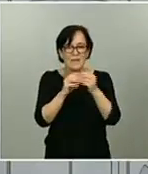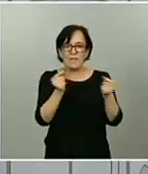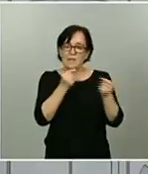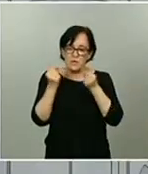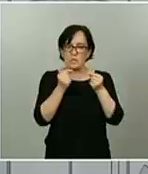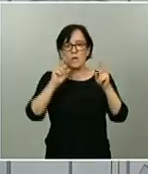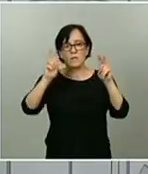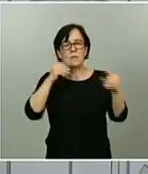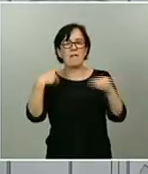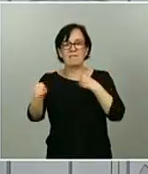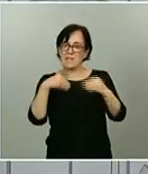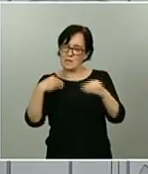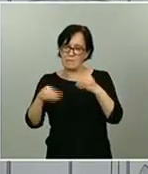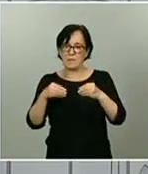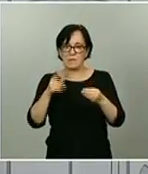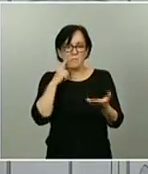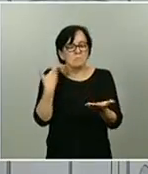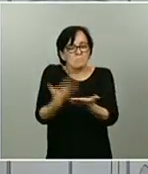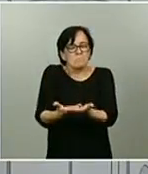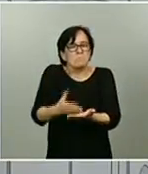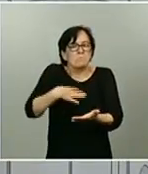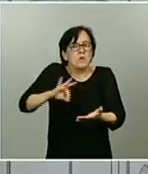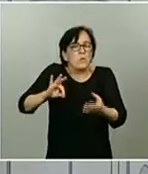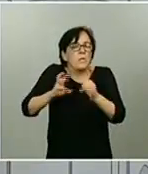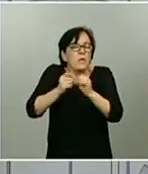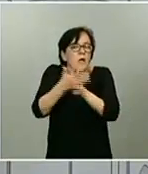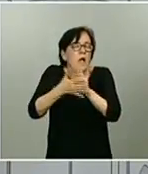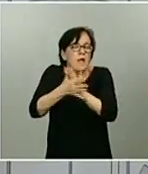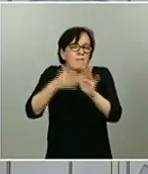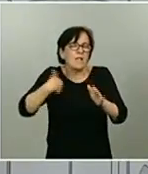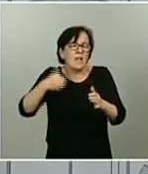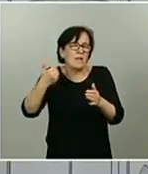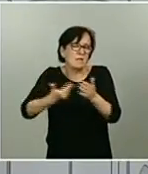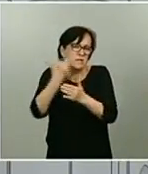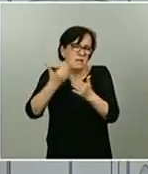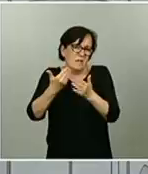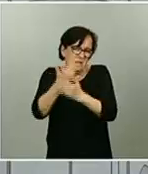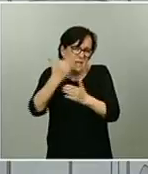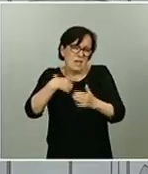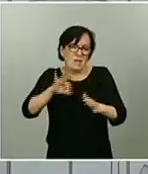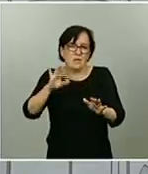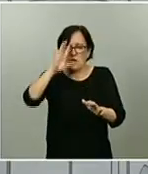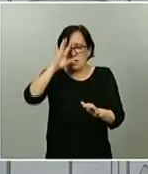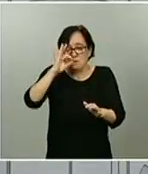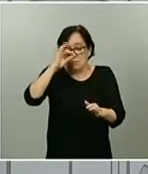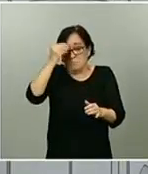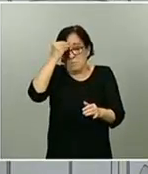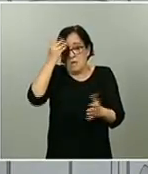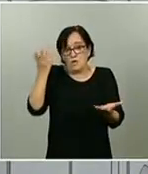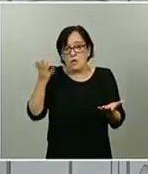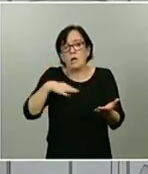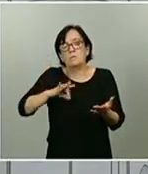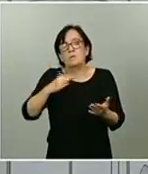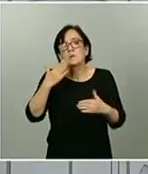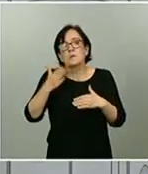flexibilización está sobre la mesa, yo creo que está sobre la mesa desde hace ya días, con lo cual tendremos que, por lo menos,